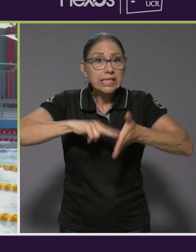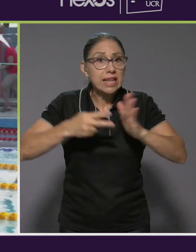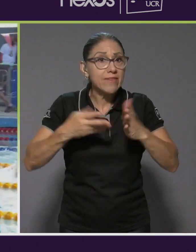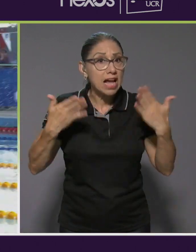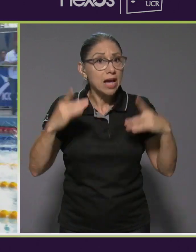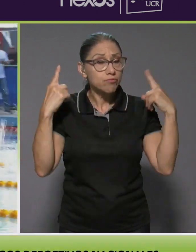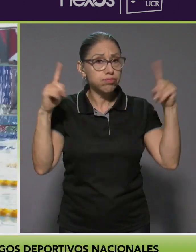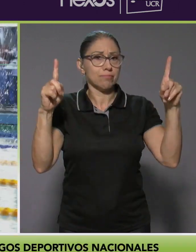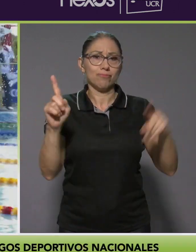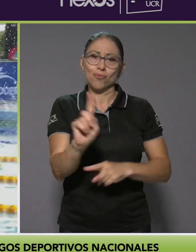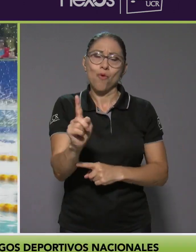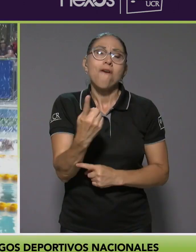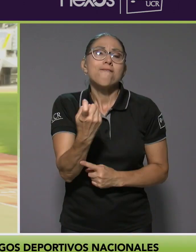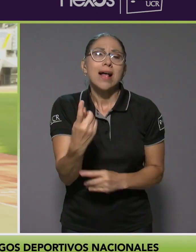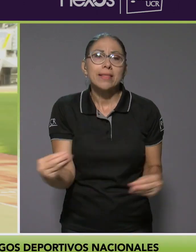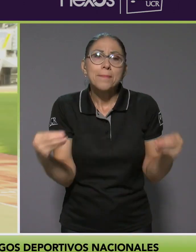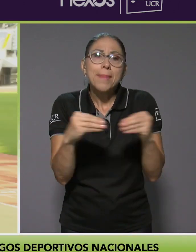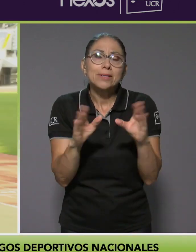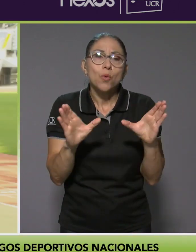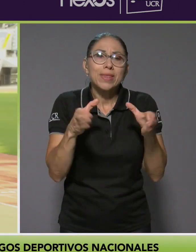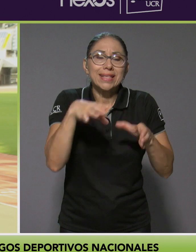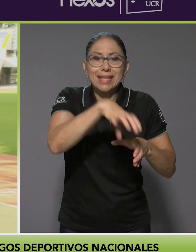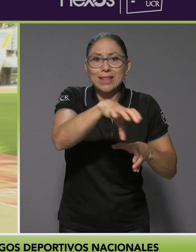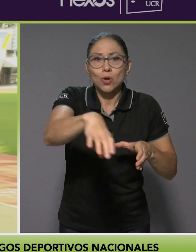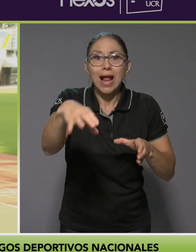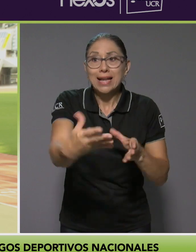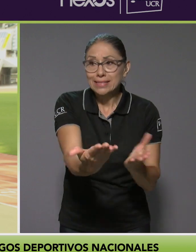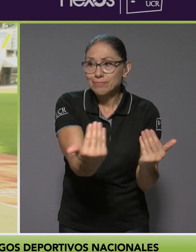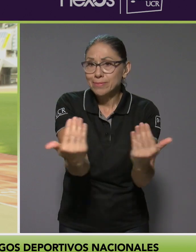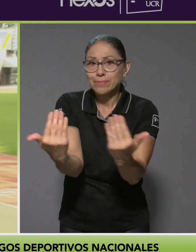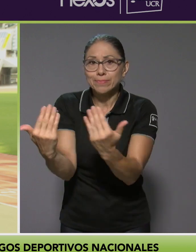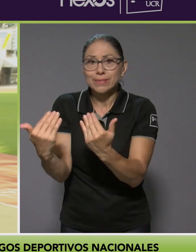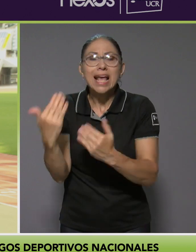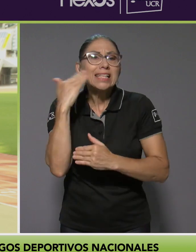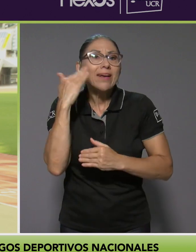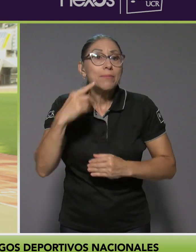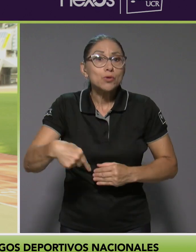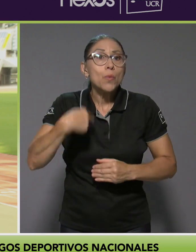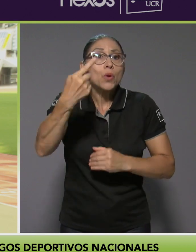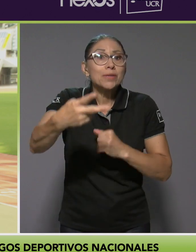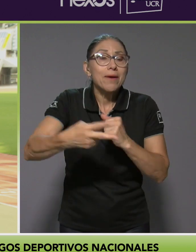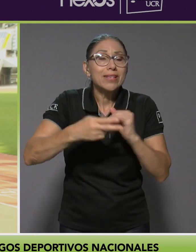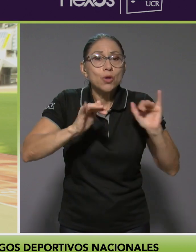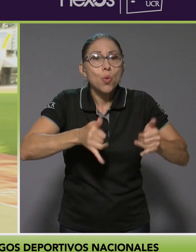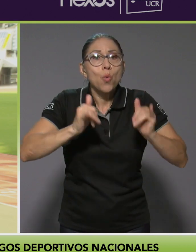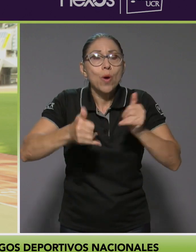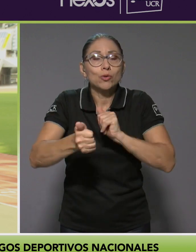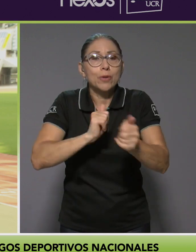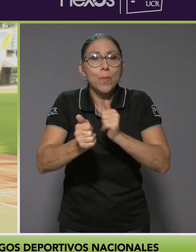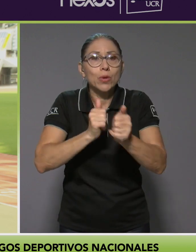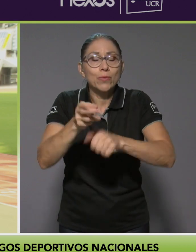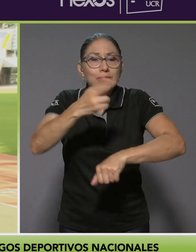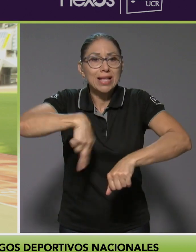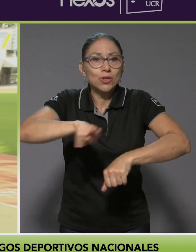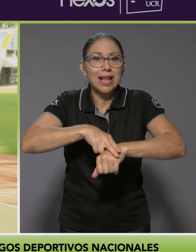el involucrar a más comités cantonales. Sabemos que la siguiente edición de los Juegos Deportivos Nacionales, ICOER, nos va a fortalecer aún más